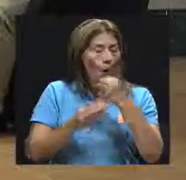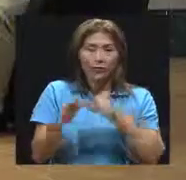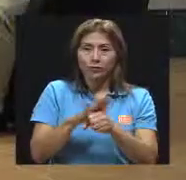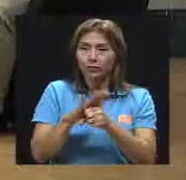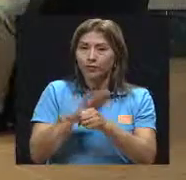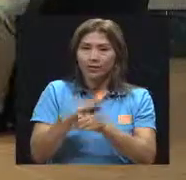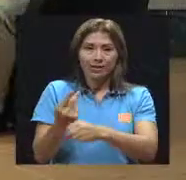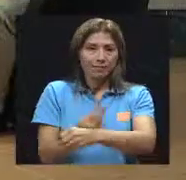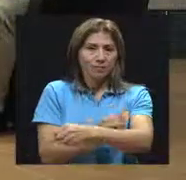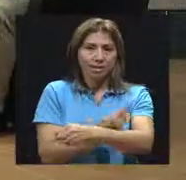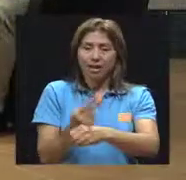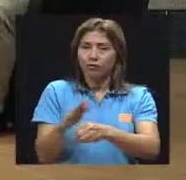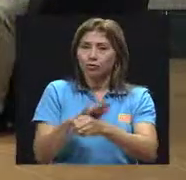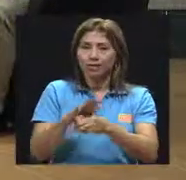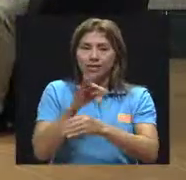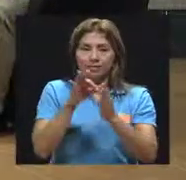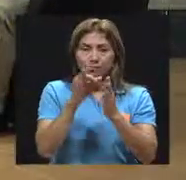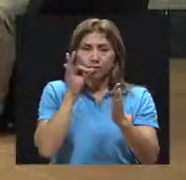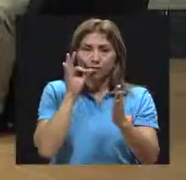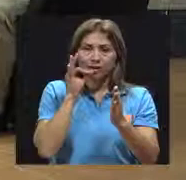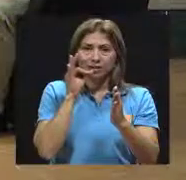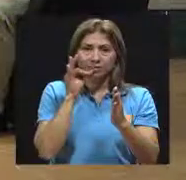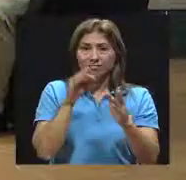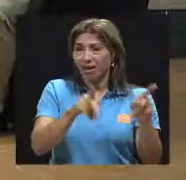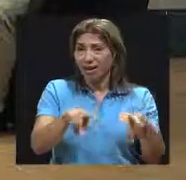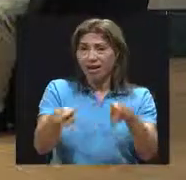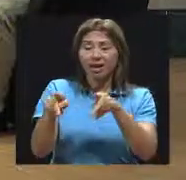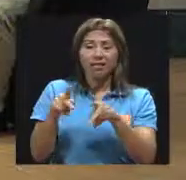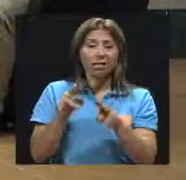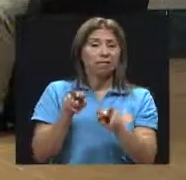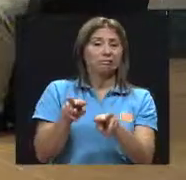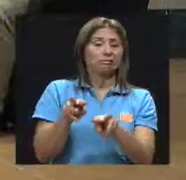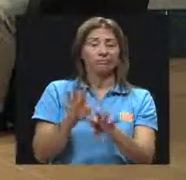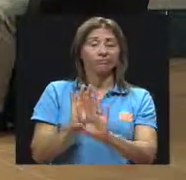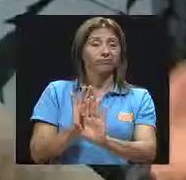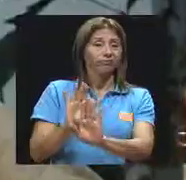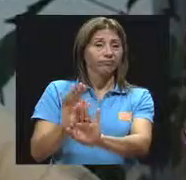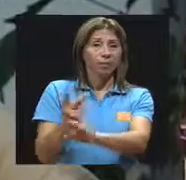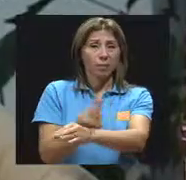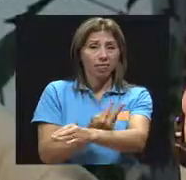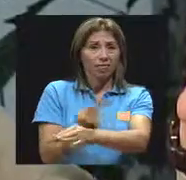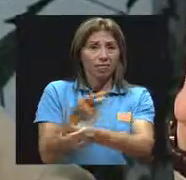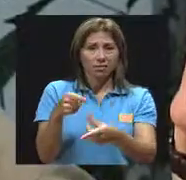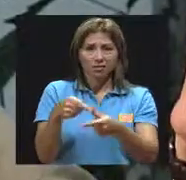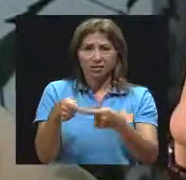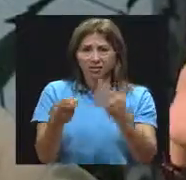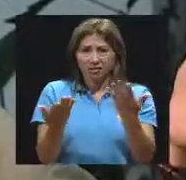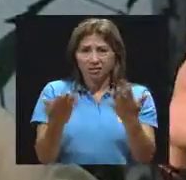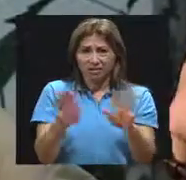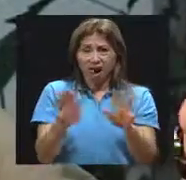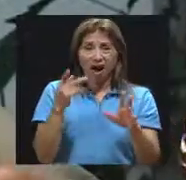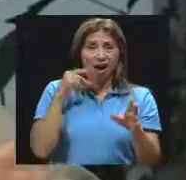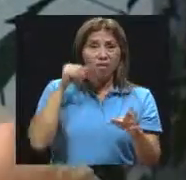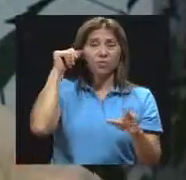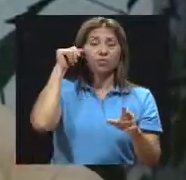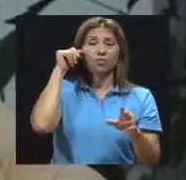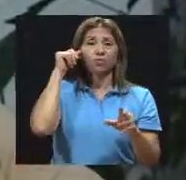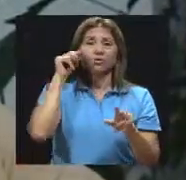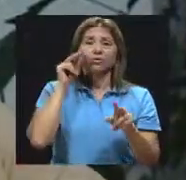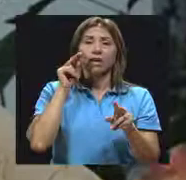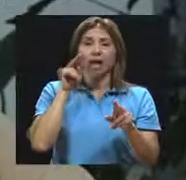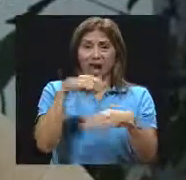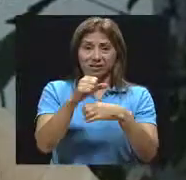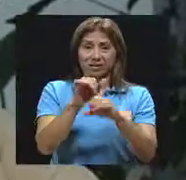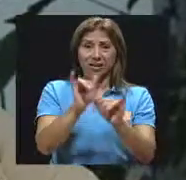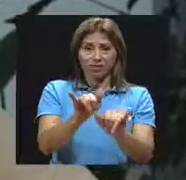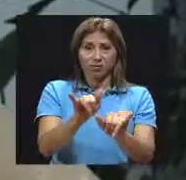suficientes vegetales. Los vegetales son sumamente rechazados por la población adulta y entonces ya sabemos que los niños, eso es el patrón que van